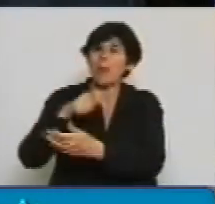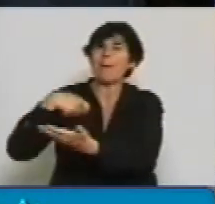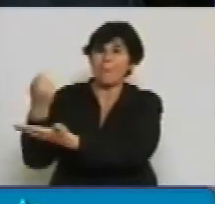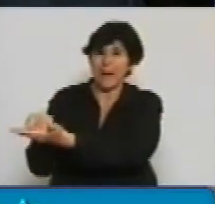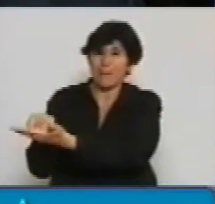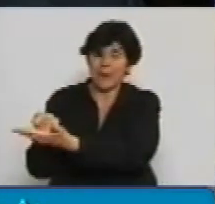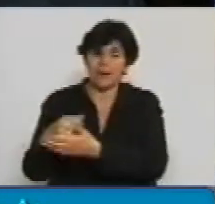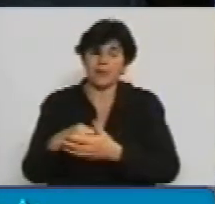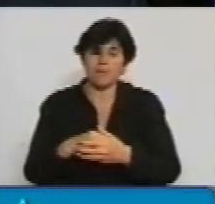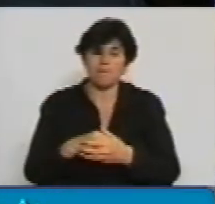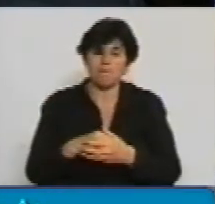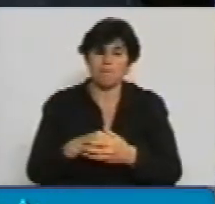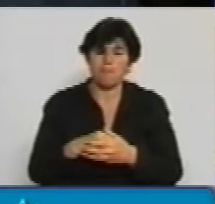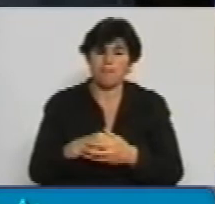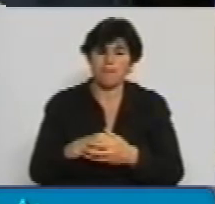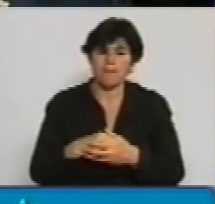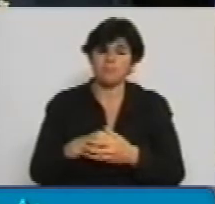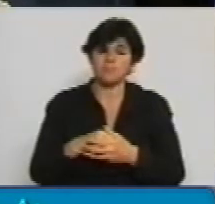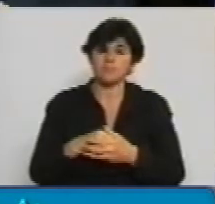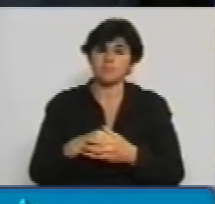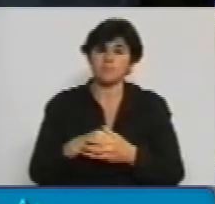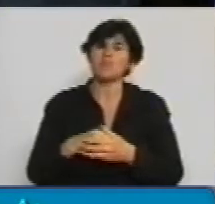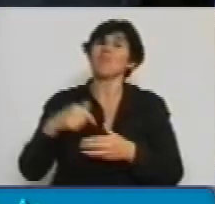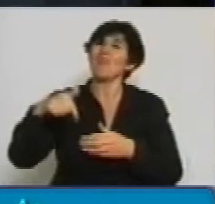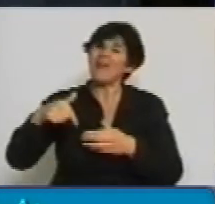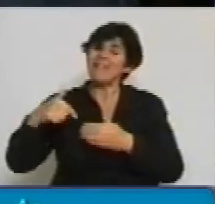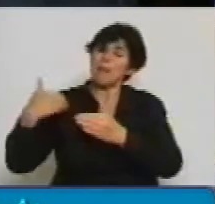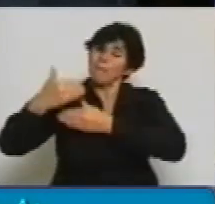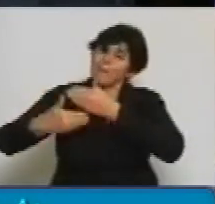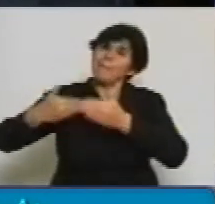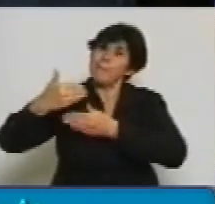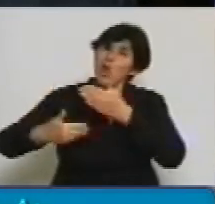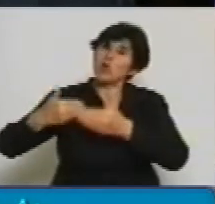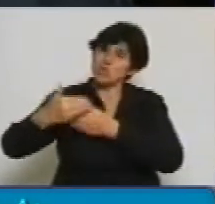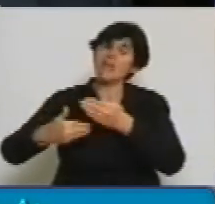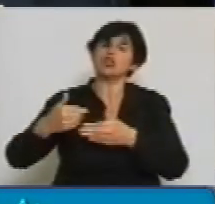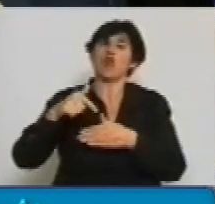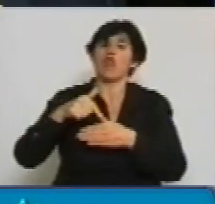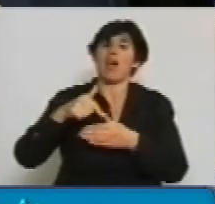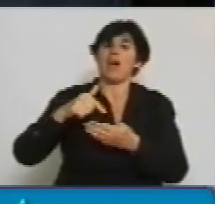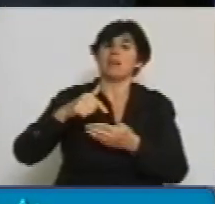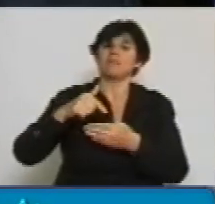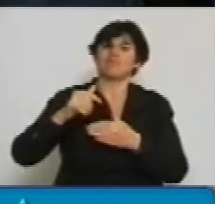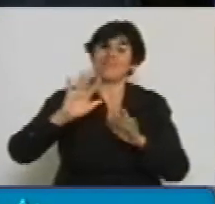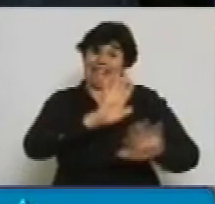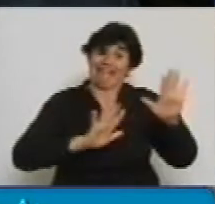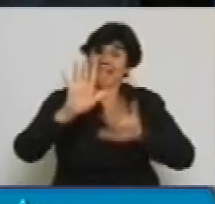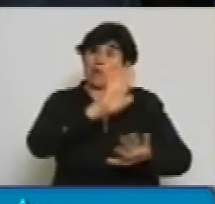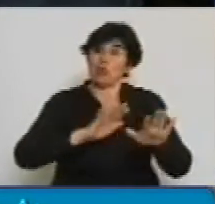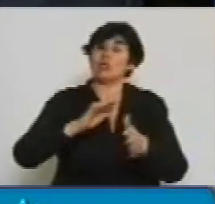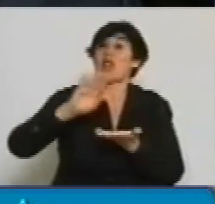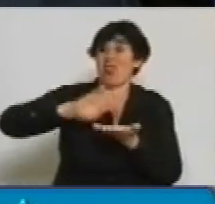duda ninguna que este proceso de reestructuración de deuda soberana que tuvo dos etapas